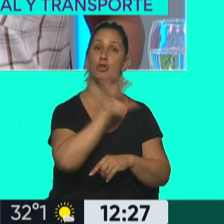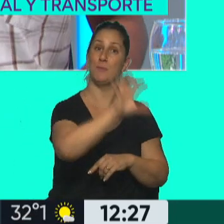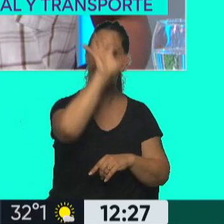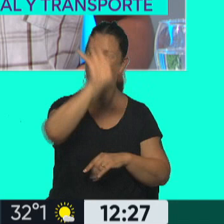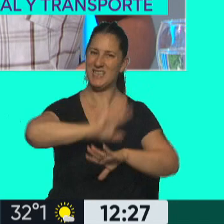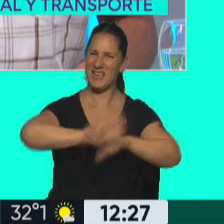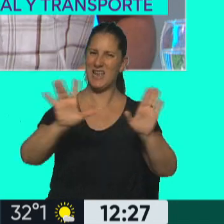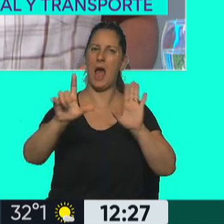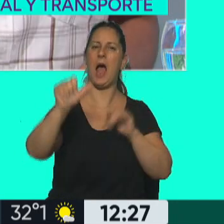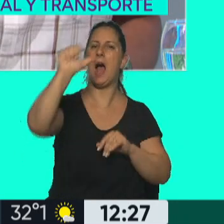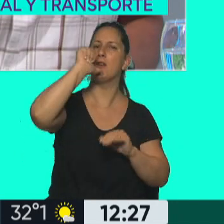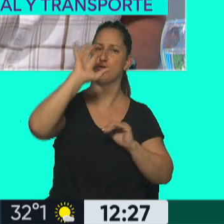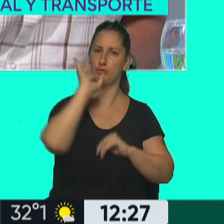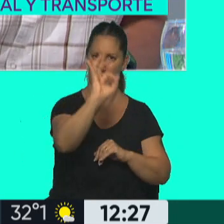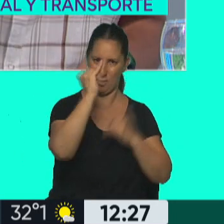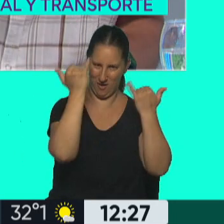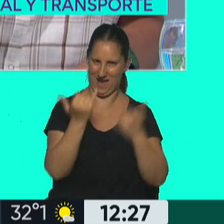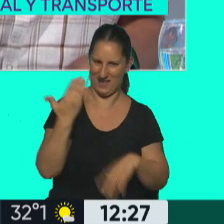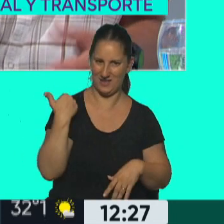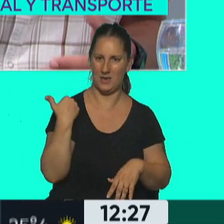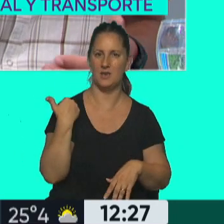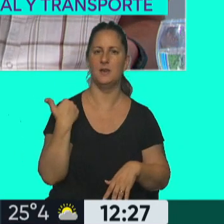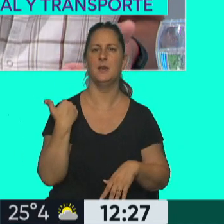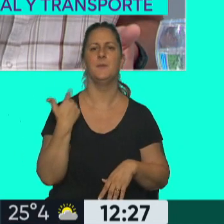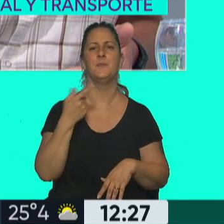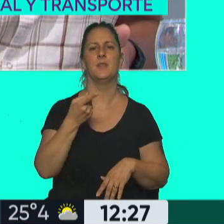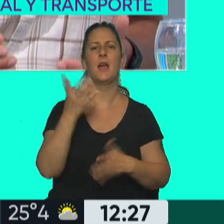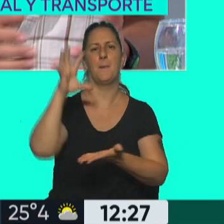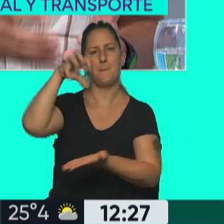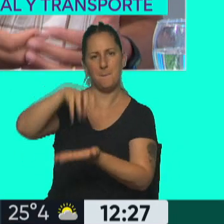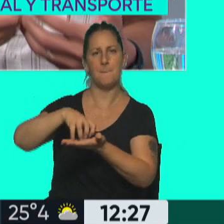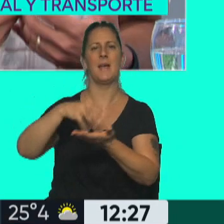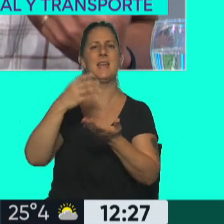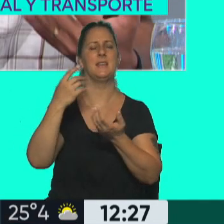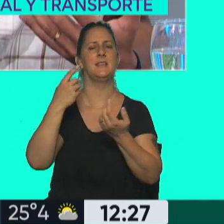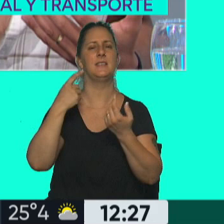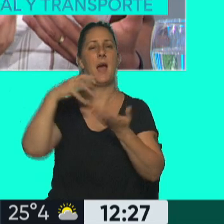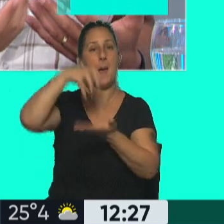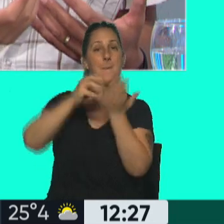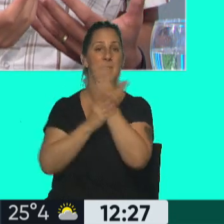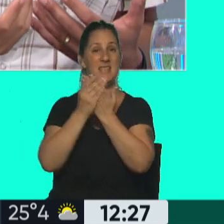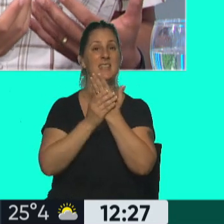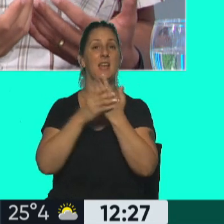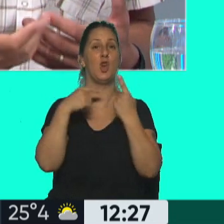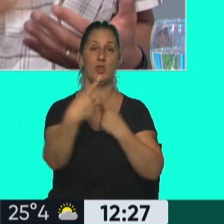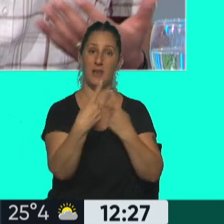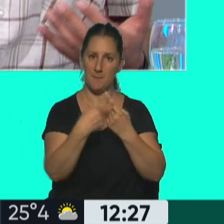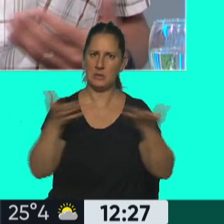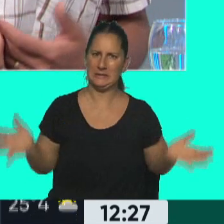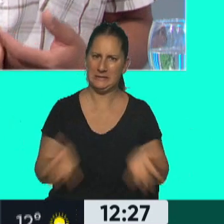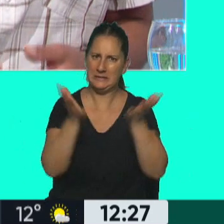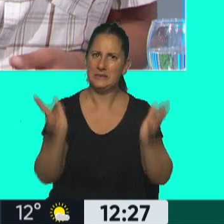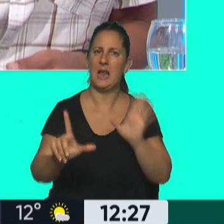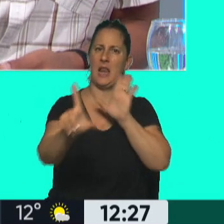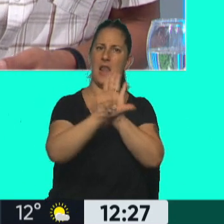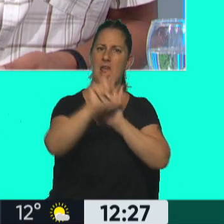tenían ley de alcohol cero, si bien Cariñano, la agencia, el Ministerio de Transporte están impulsando la ley de alcohol cero, que vos